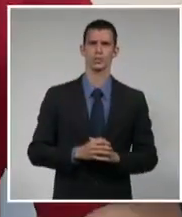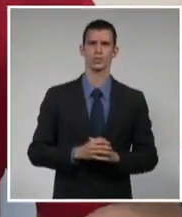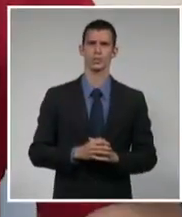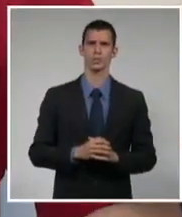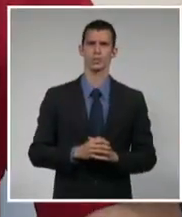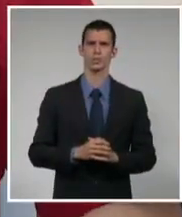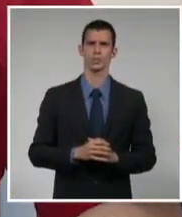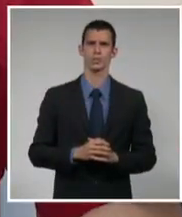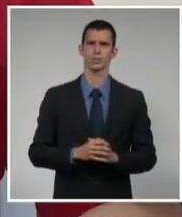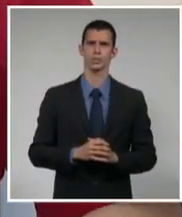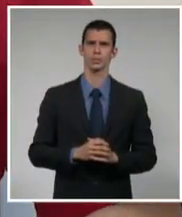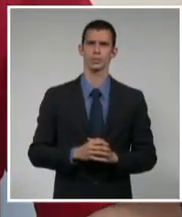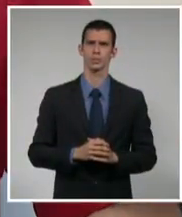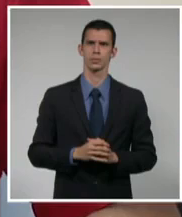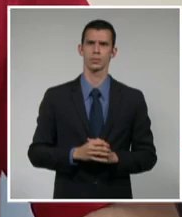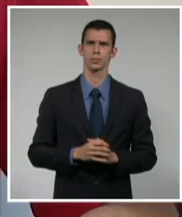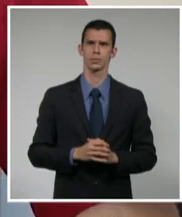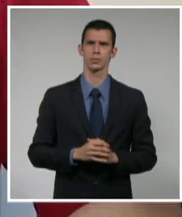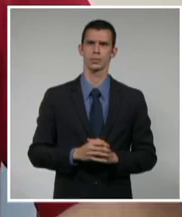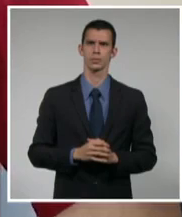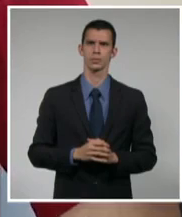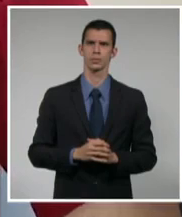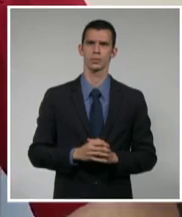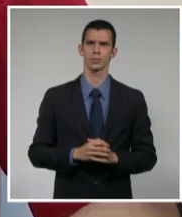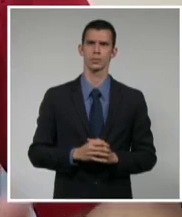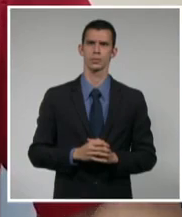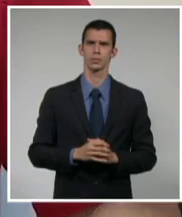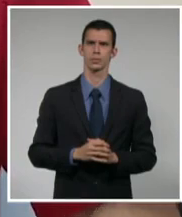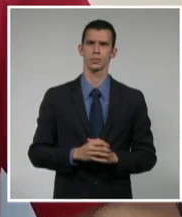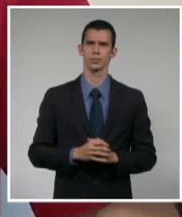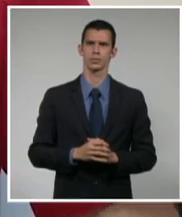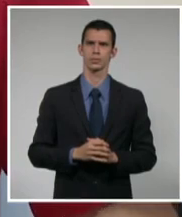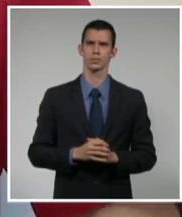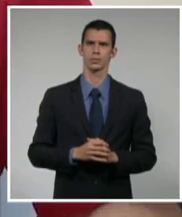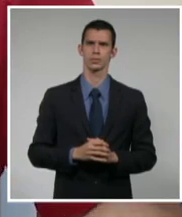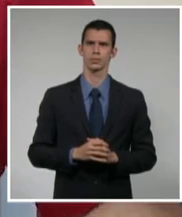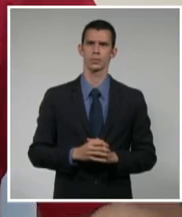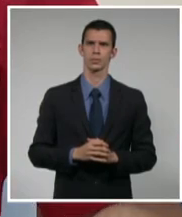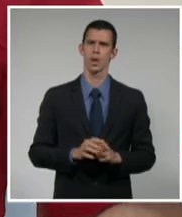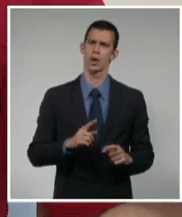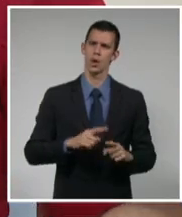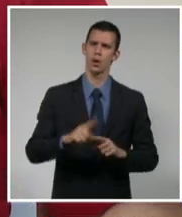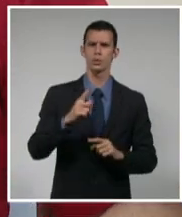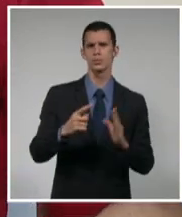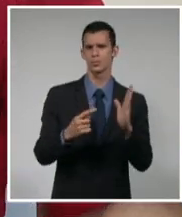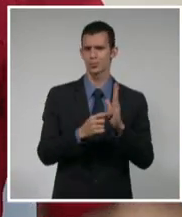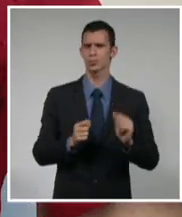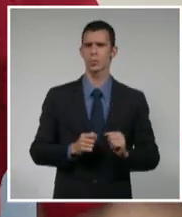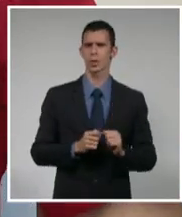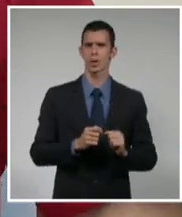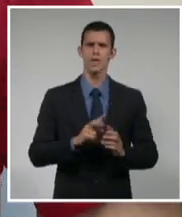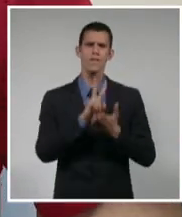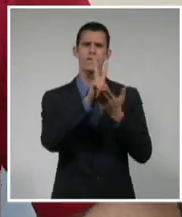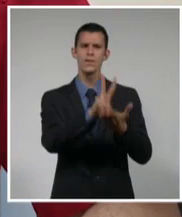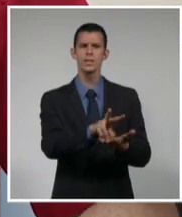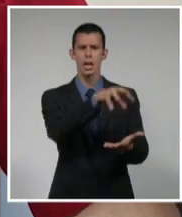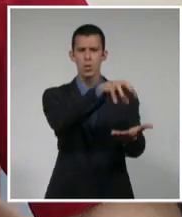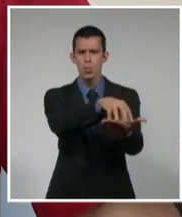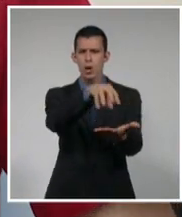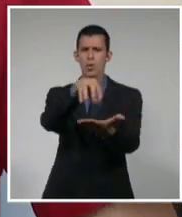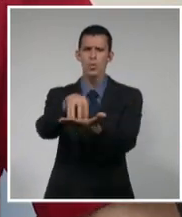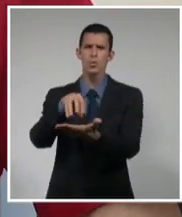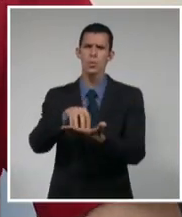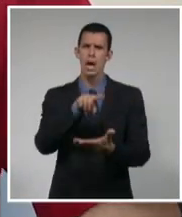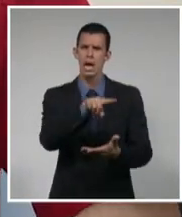Y de igual manera ir a esos espacios donde no es la mayoría, pero existen un grupo de jóvenes que